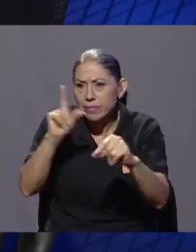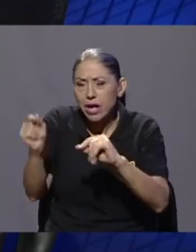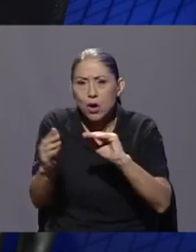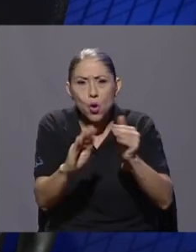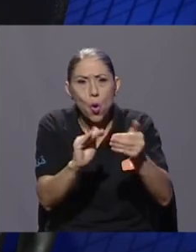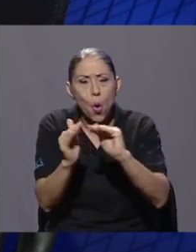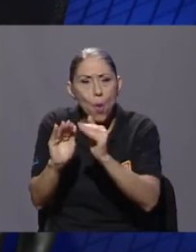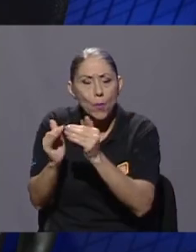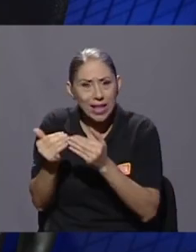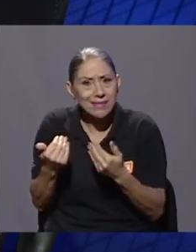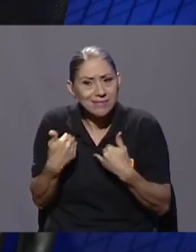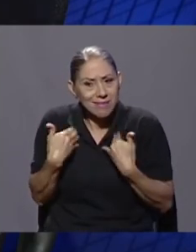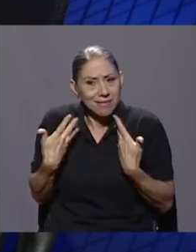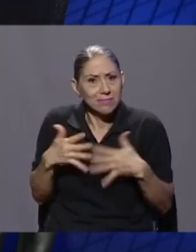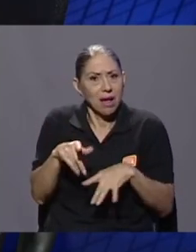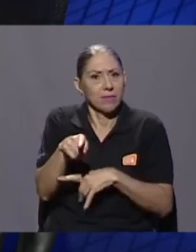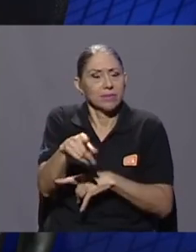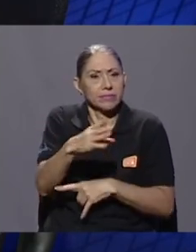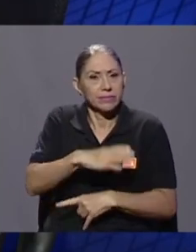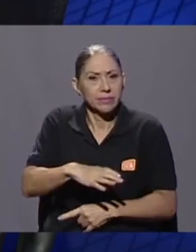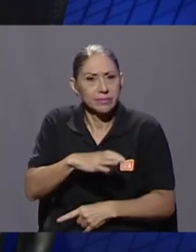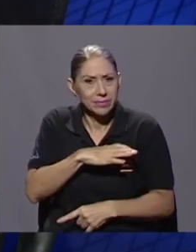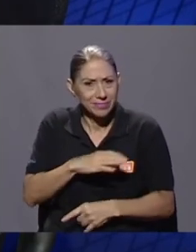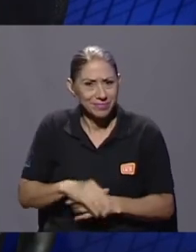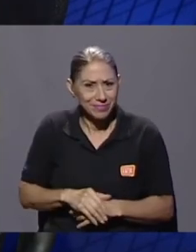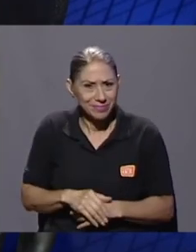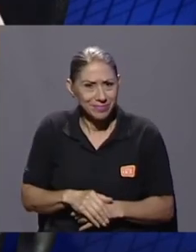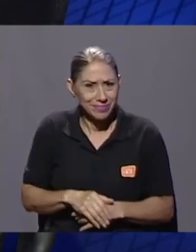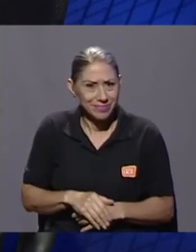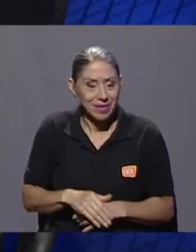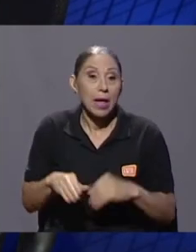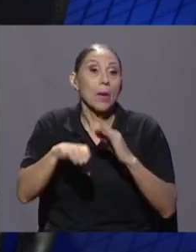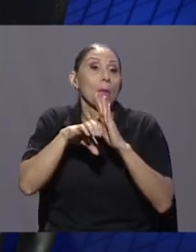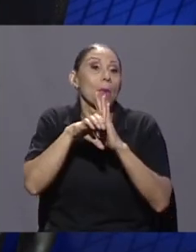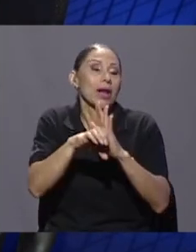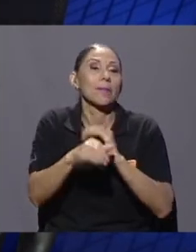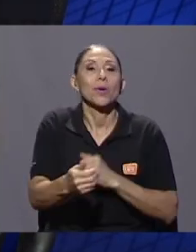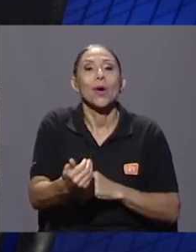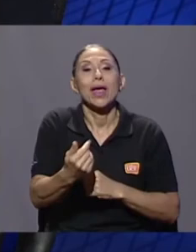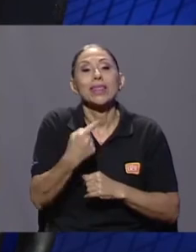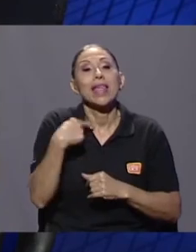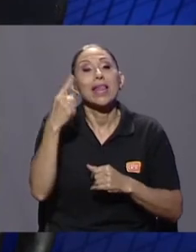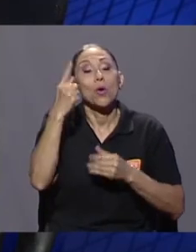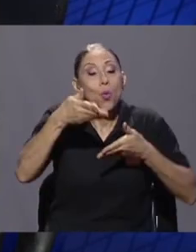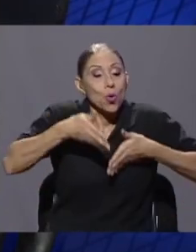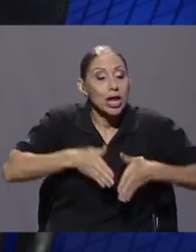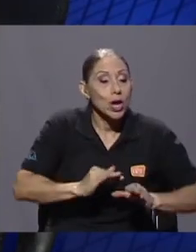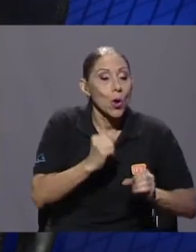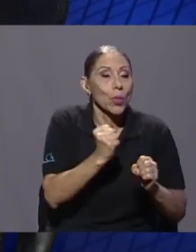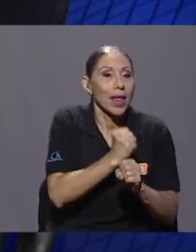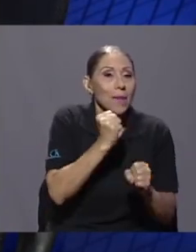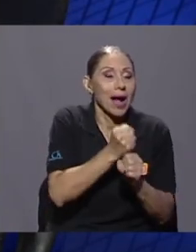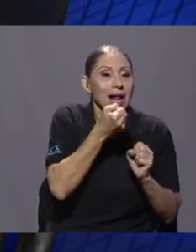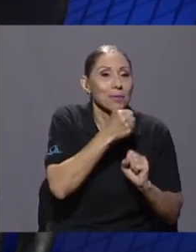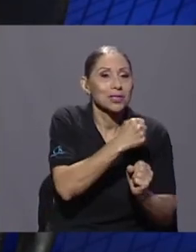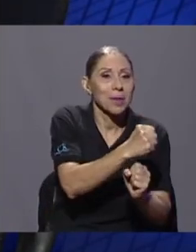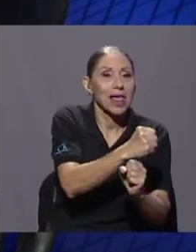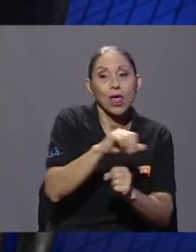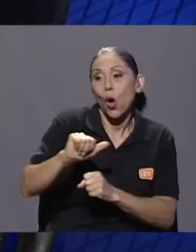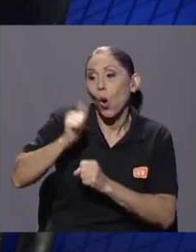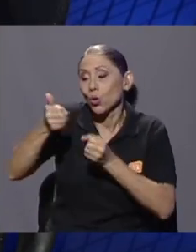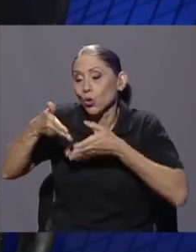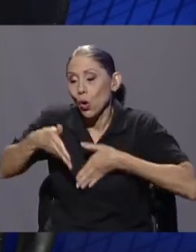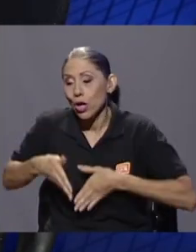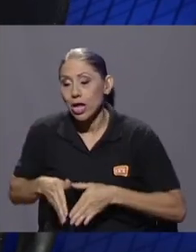tienen el hijo que trabaja en la municipalidad, pero el otro hijo que es pianista y la